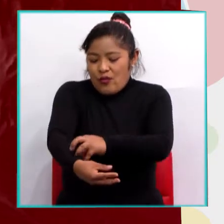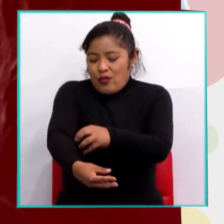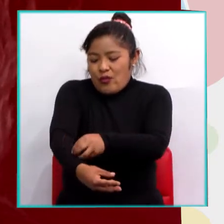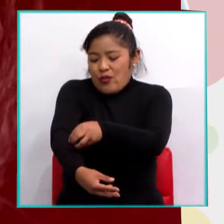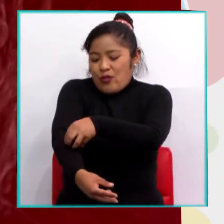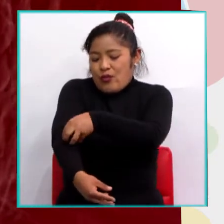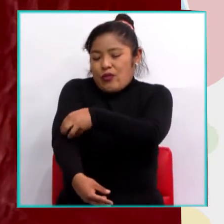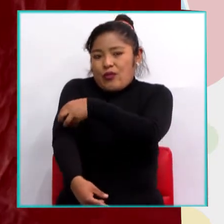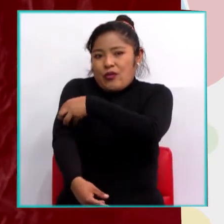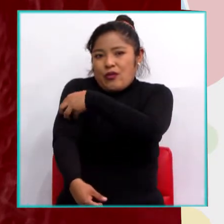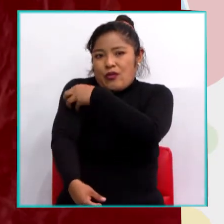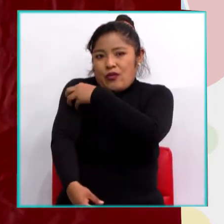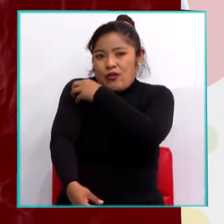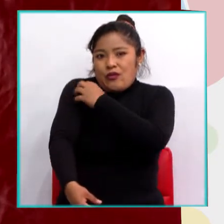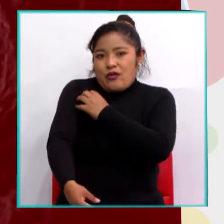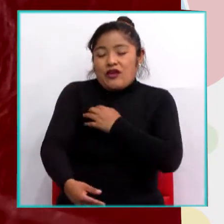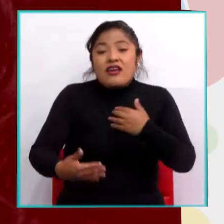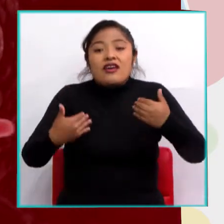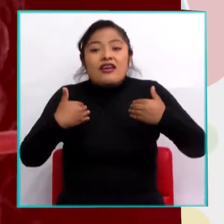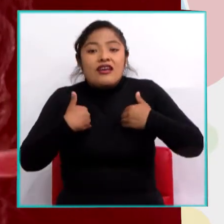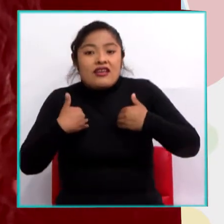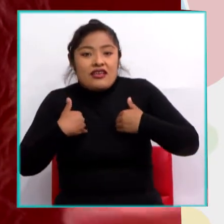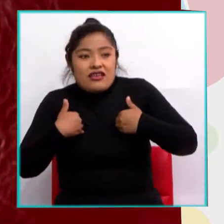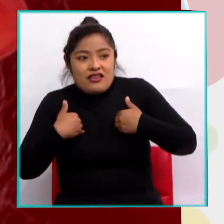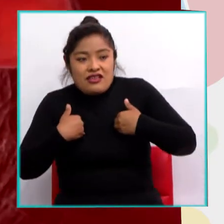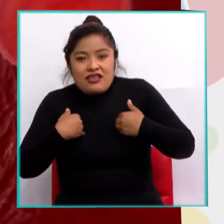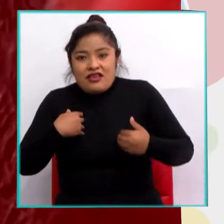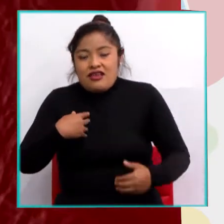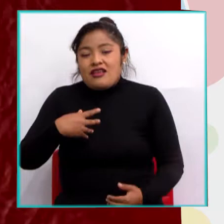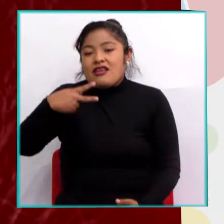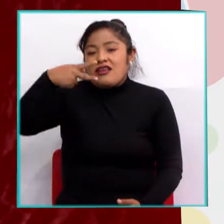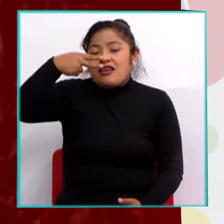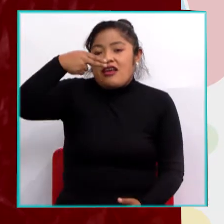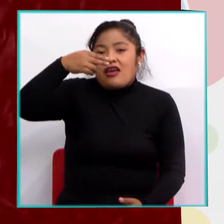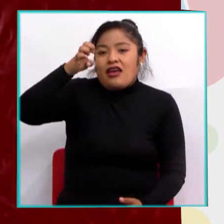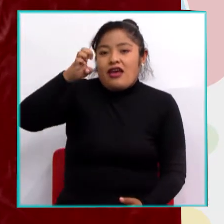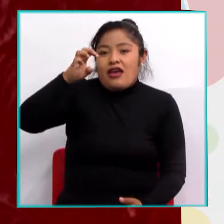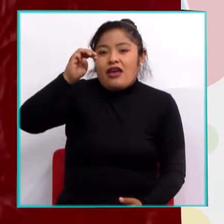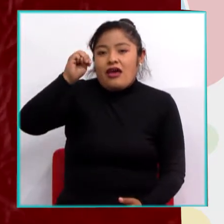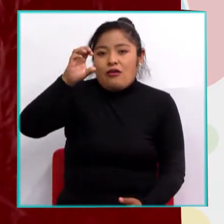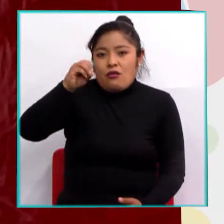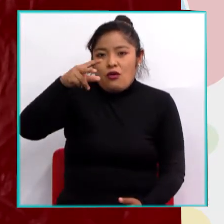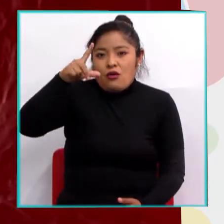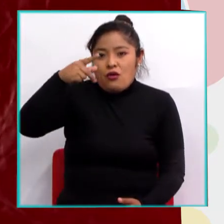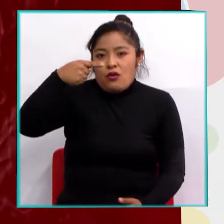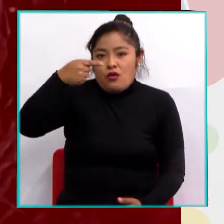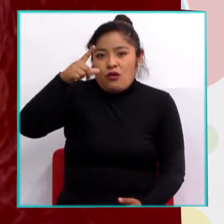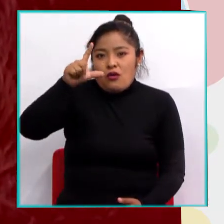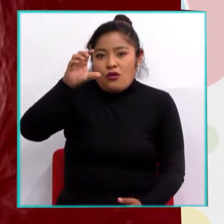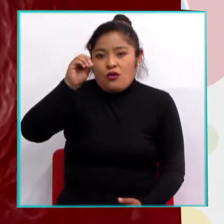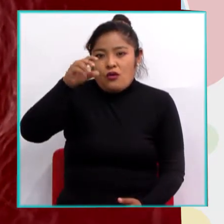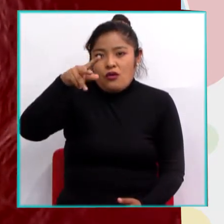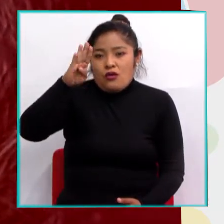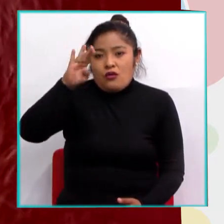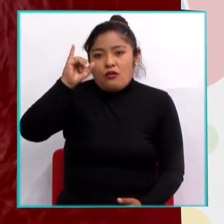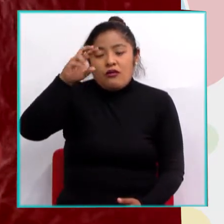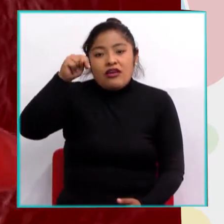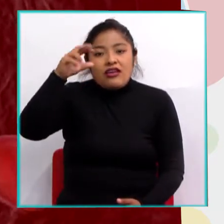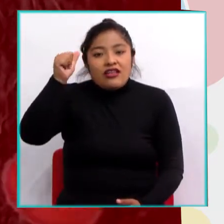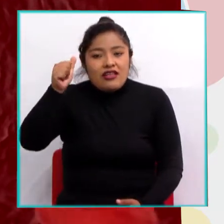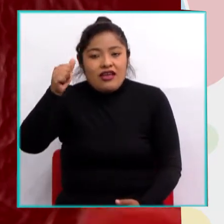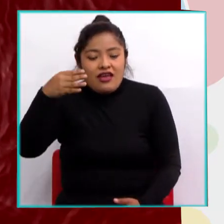que contienen la hemoglobina y van a transportar el oxígeno hacia los